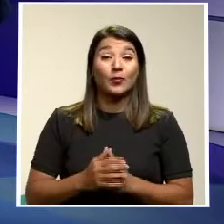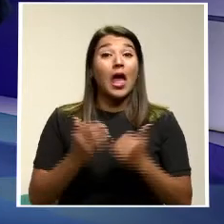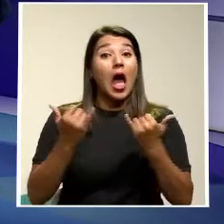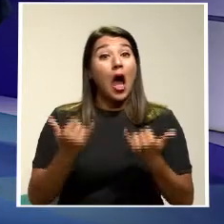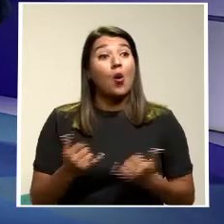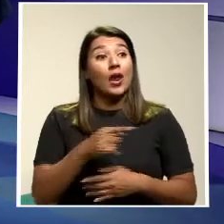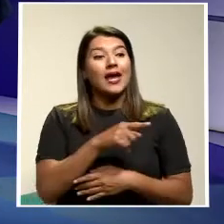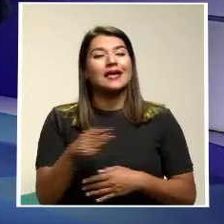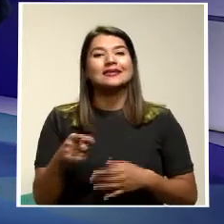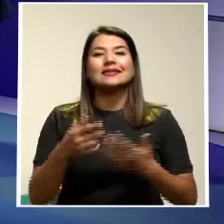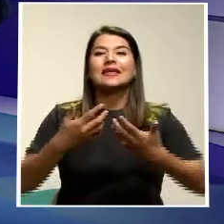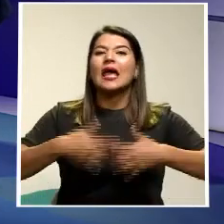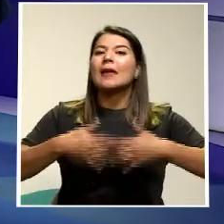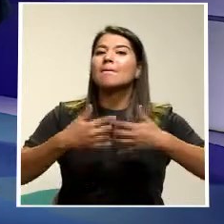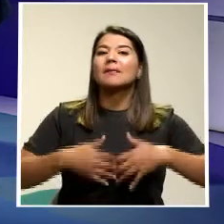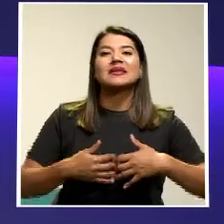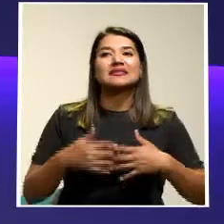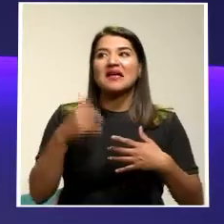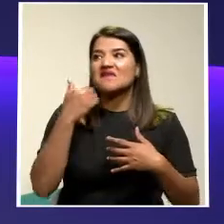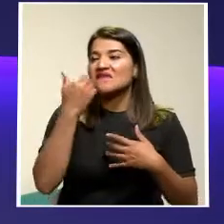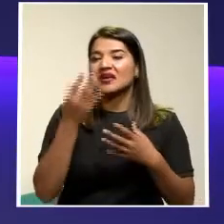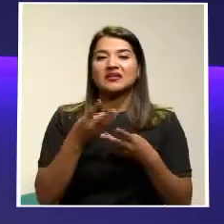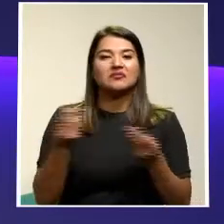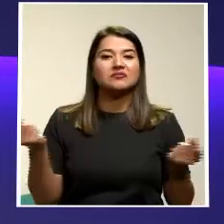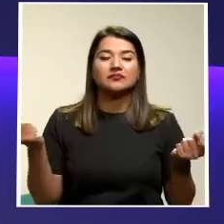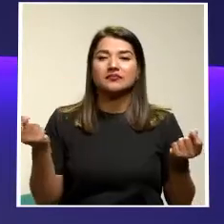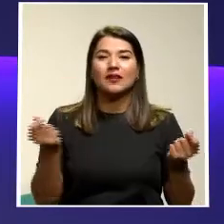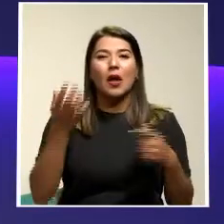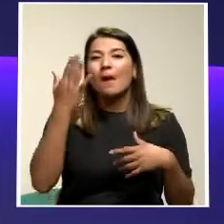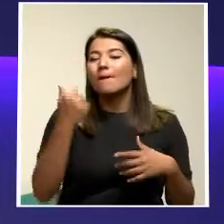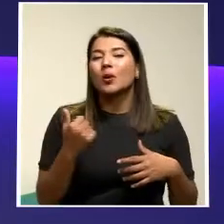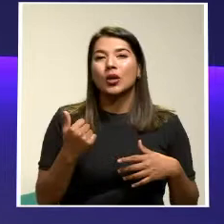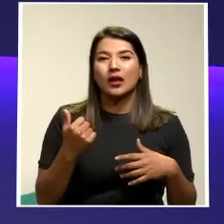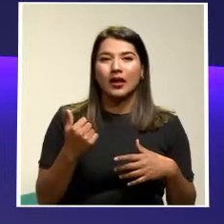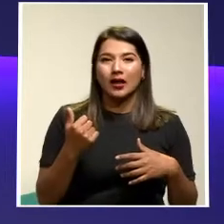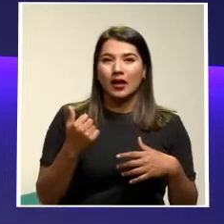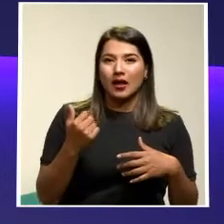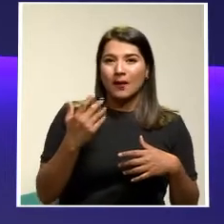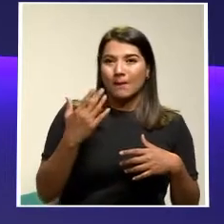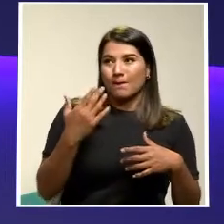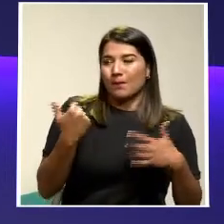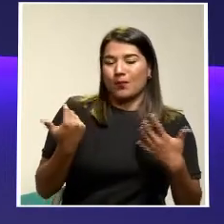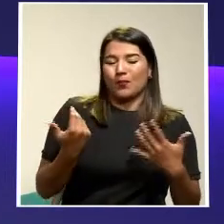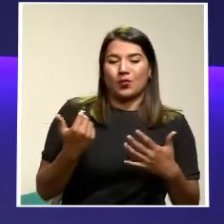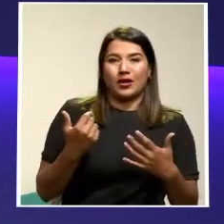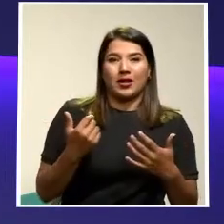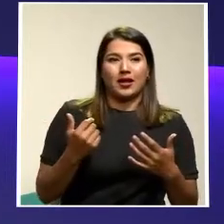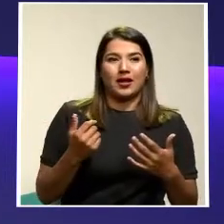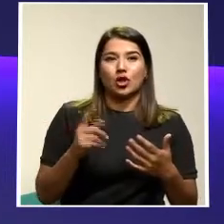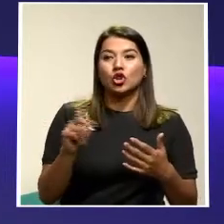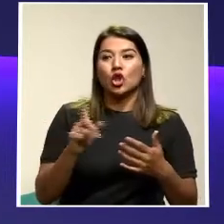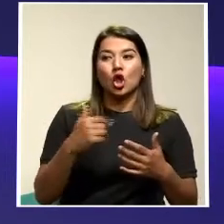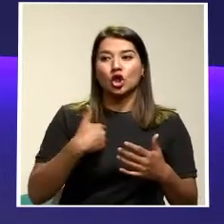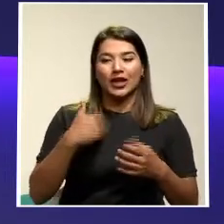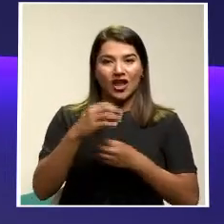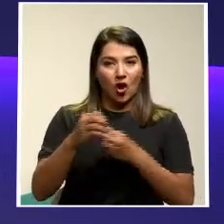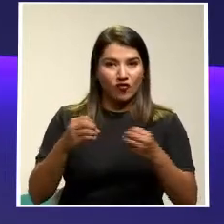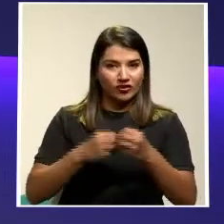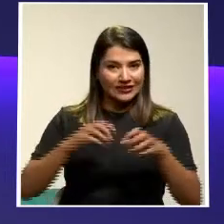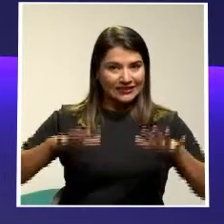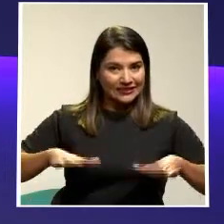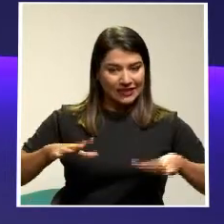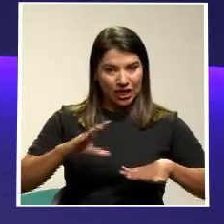escurridizas Porque tienen operaciones Porque larga distancia No tienen oficinas O tienen